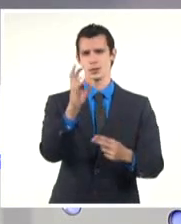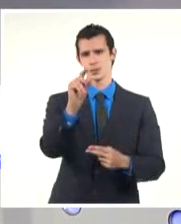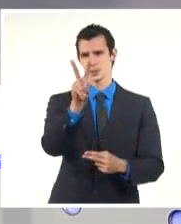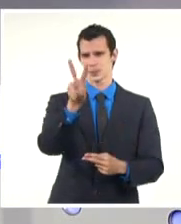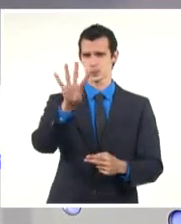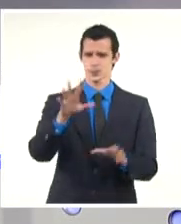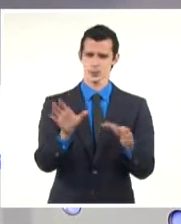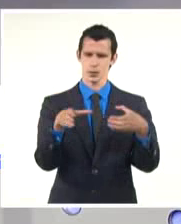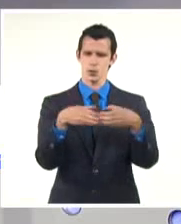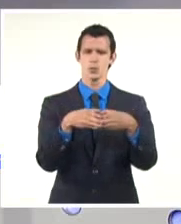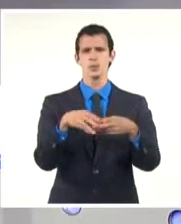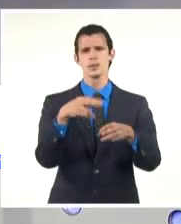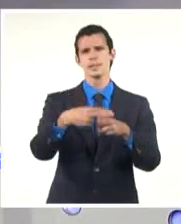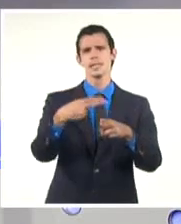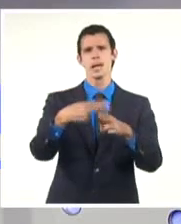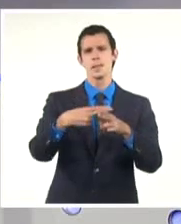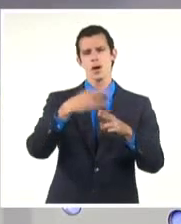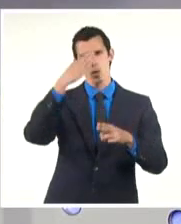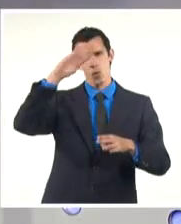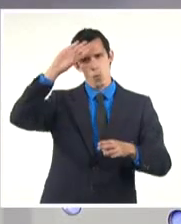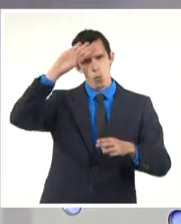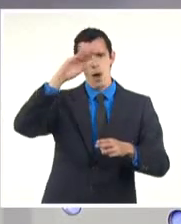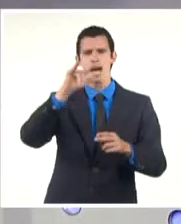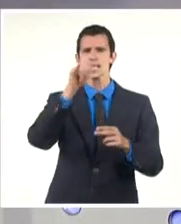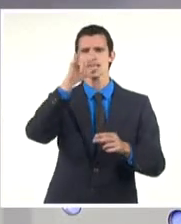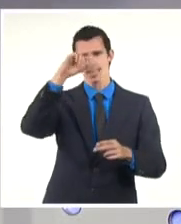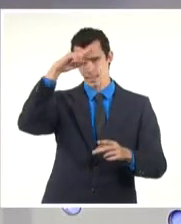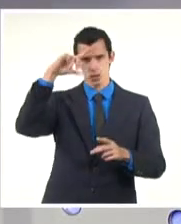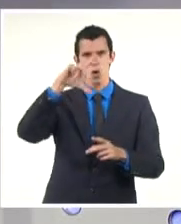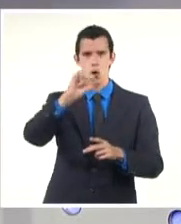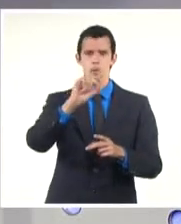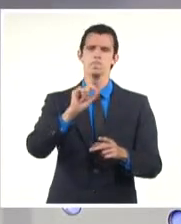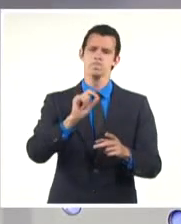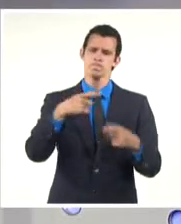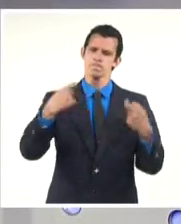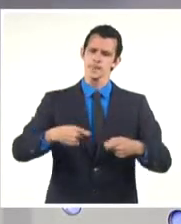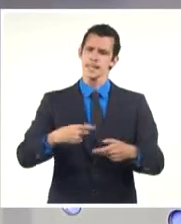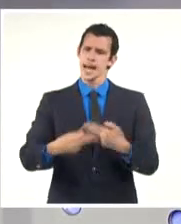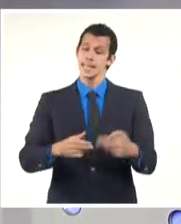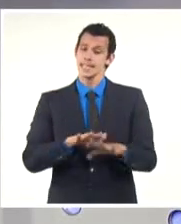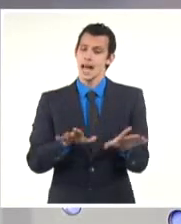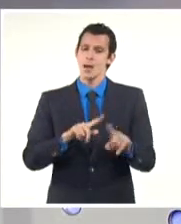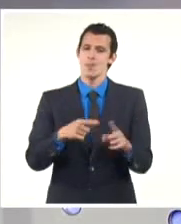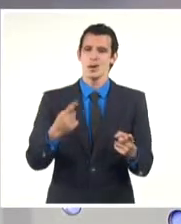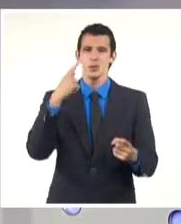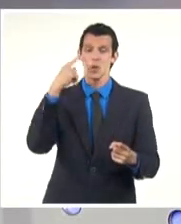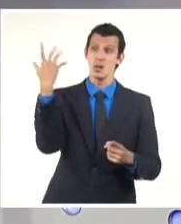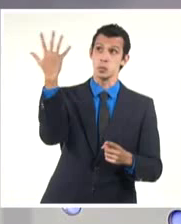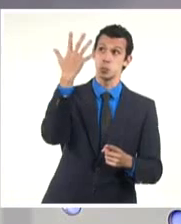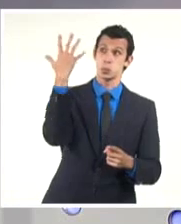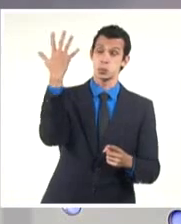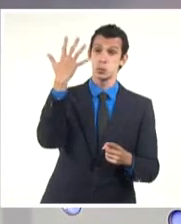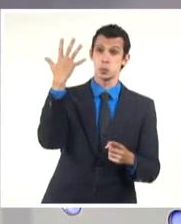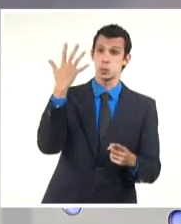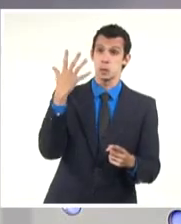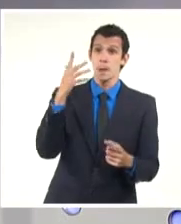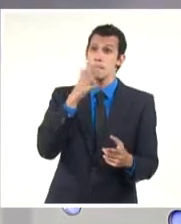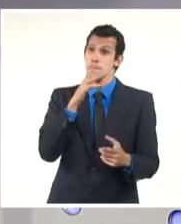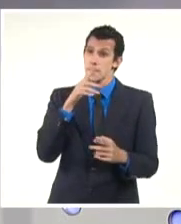veintidós decidió, teniendo en cuenta las inclemencias del tiempo y los pronósticos del Instituto de Meteorología,